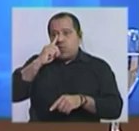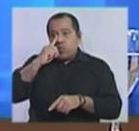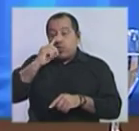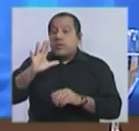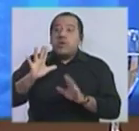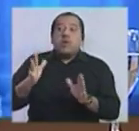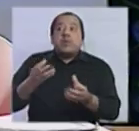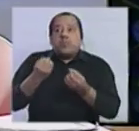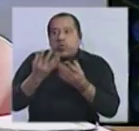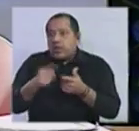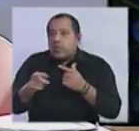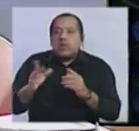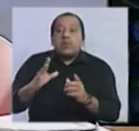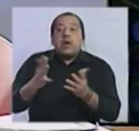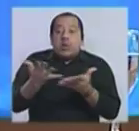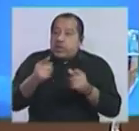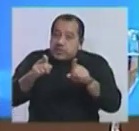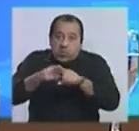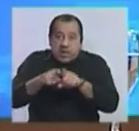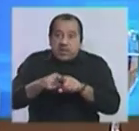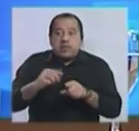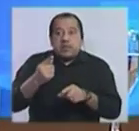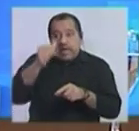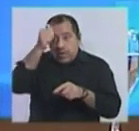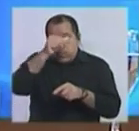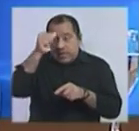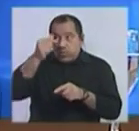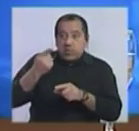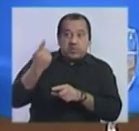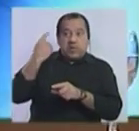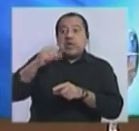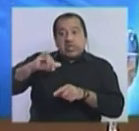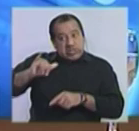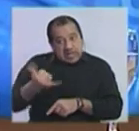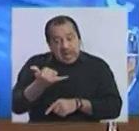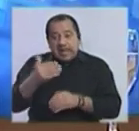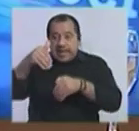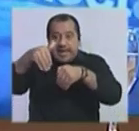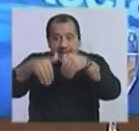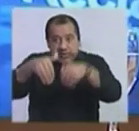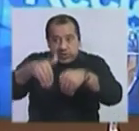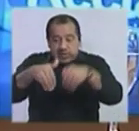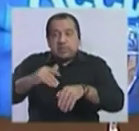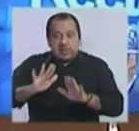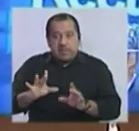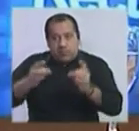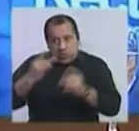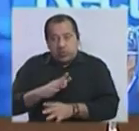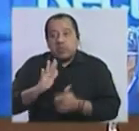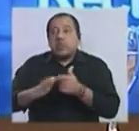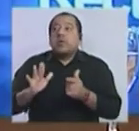efecto directo de la interna. Ahora pasa lo mismo. Claro. Hay un efecto inmediato de que hay un resultado